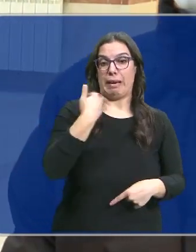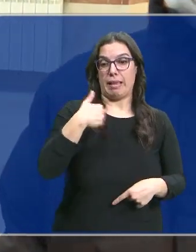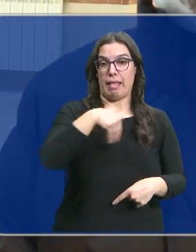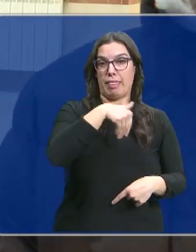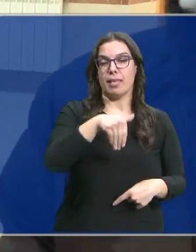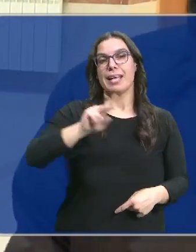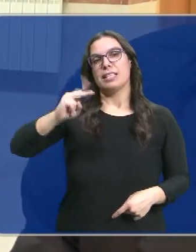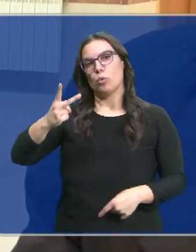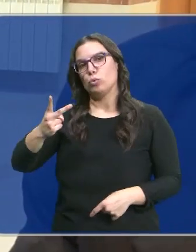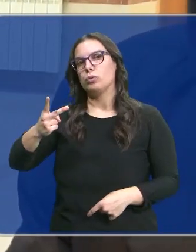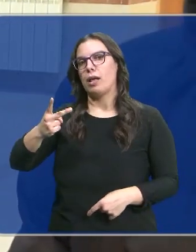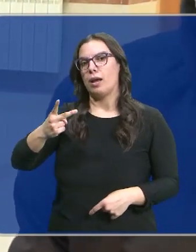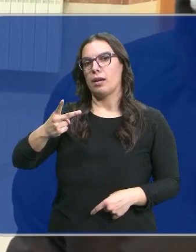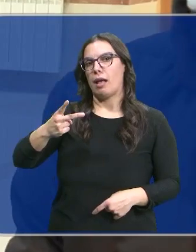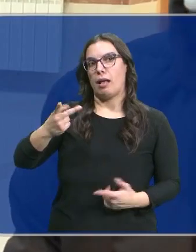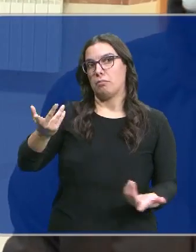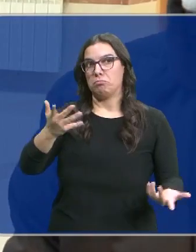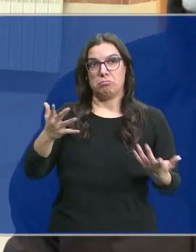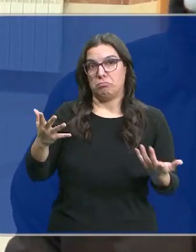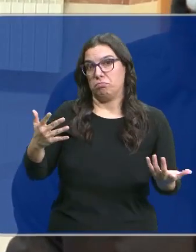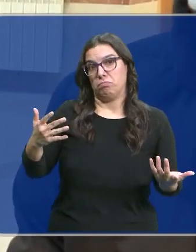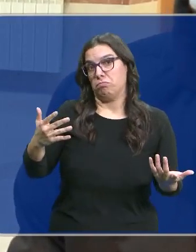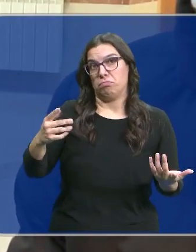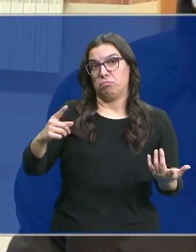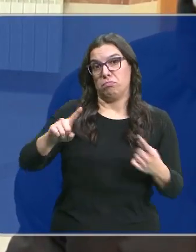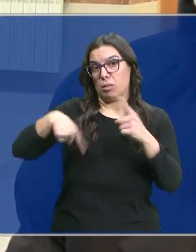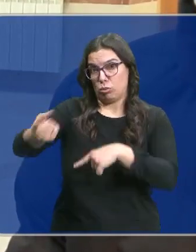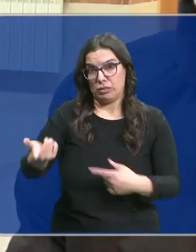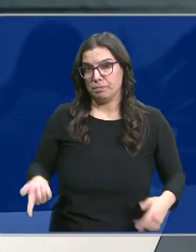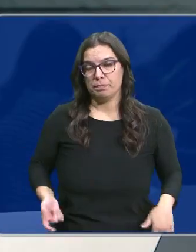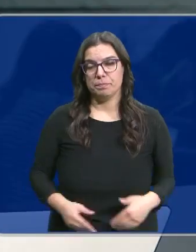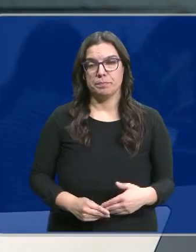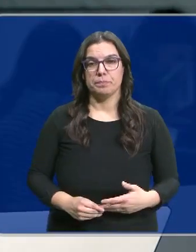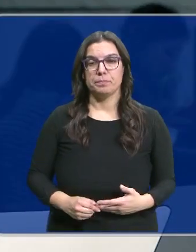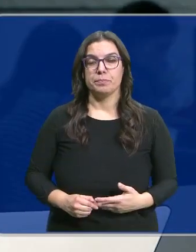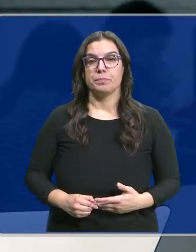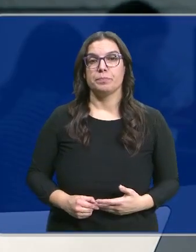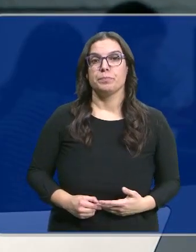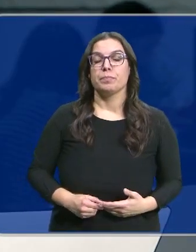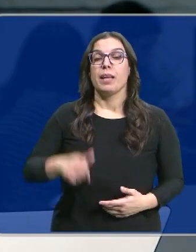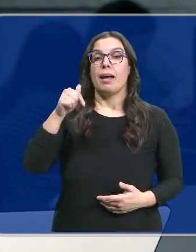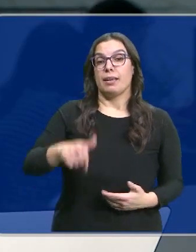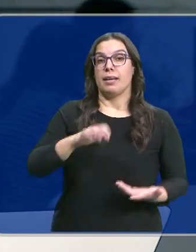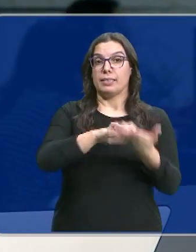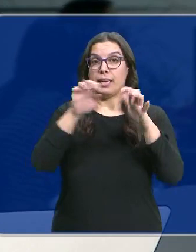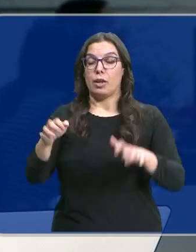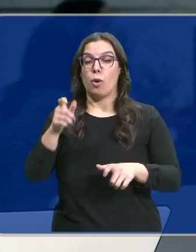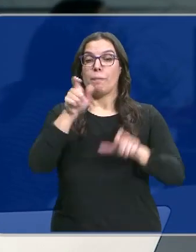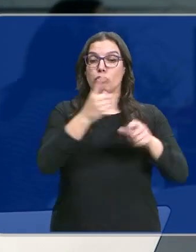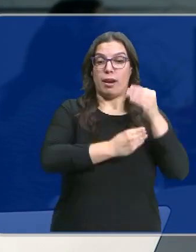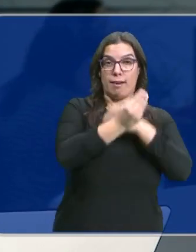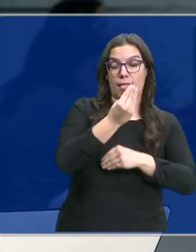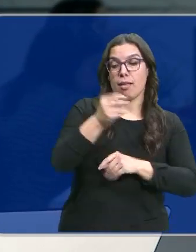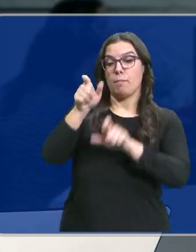pero la de secundaria se la va dar también de forma seguida. El saldo vegetativo de la comunidad, si